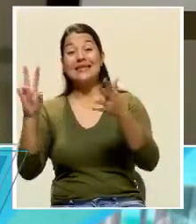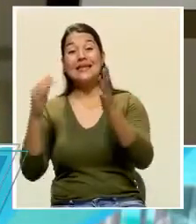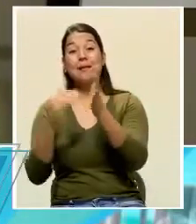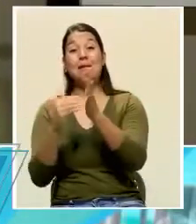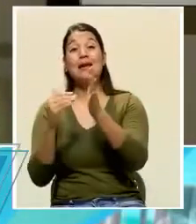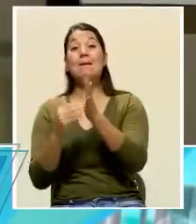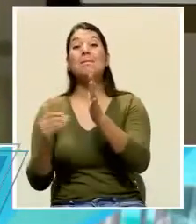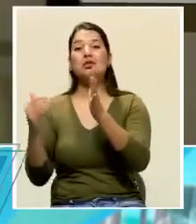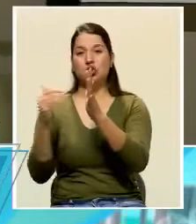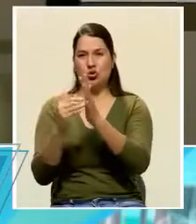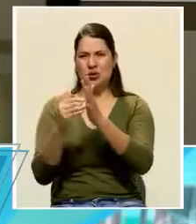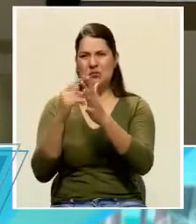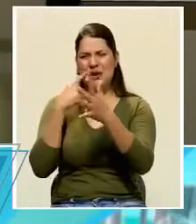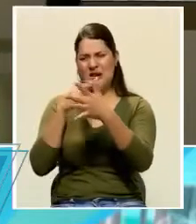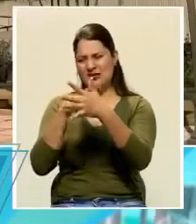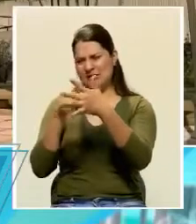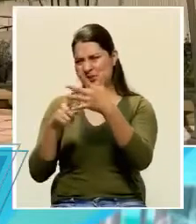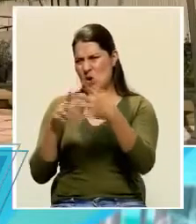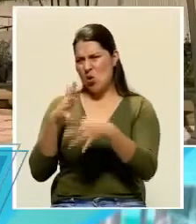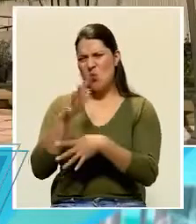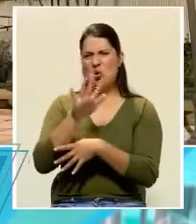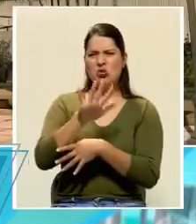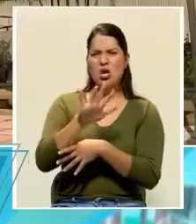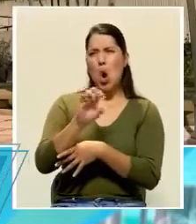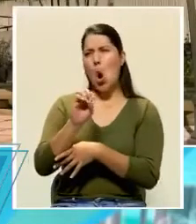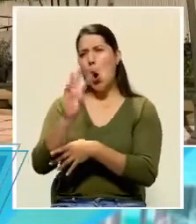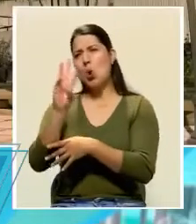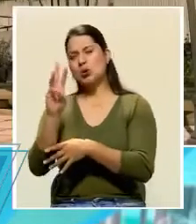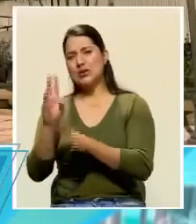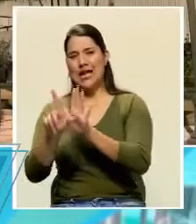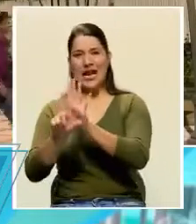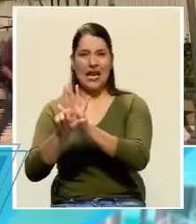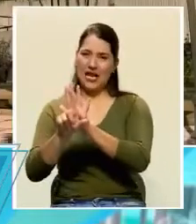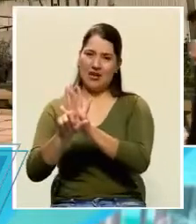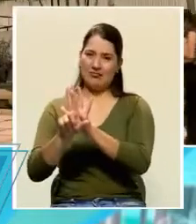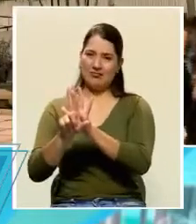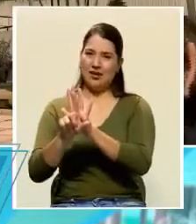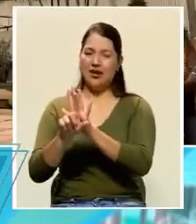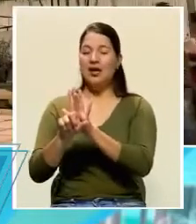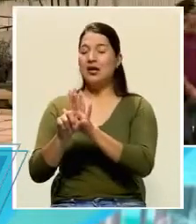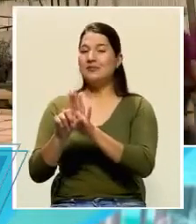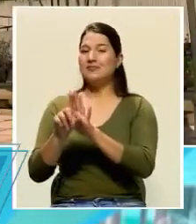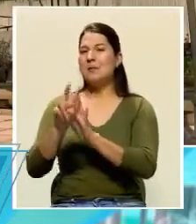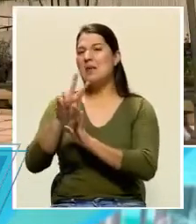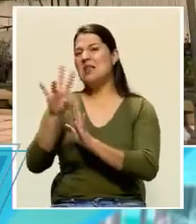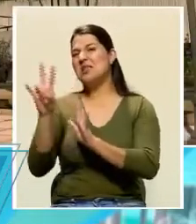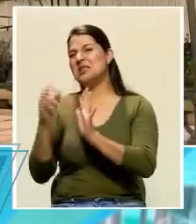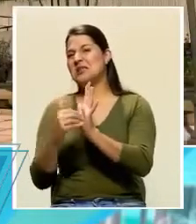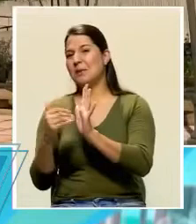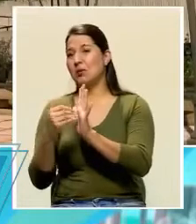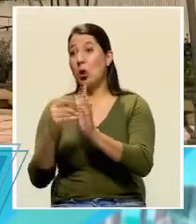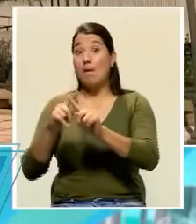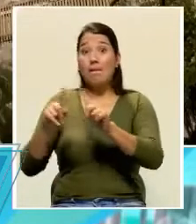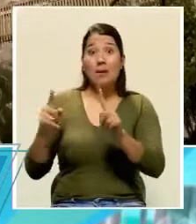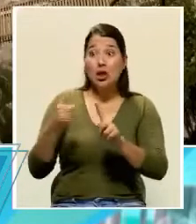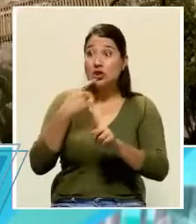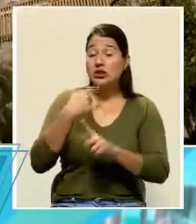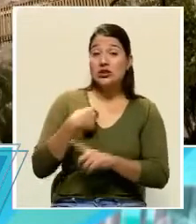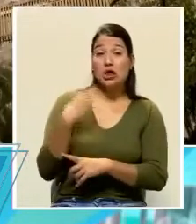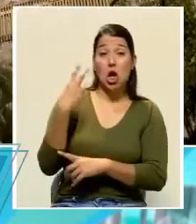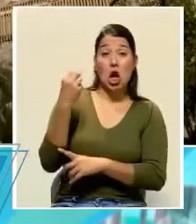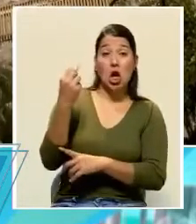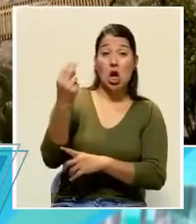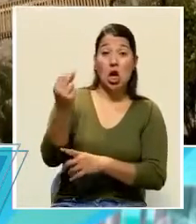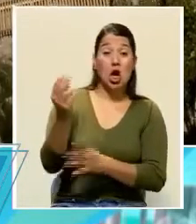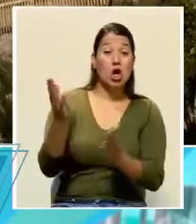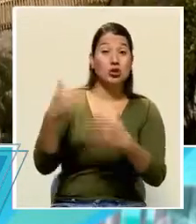esas leyes que son como 5 o 6. ¿Dinero que no hay? No, que no es posible, pero son necesidades que se